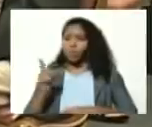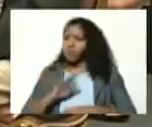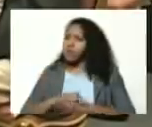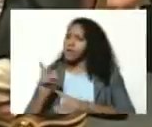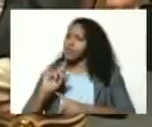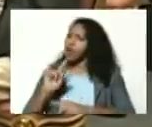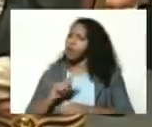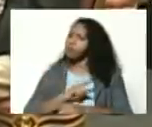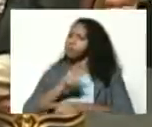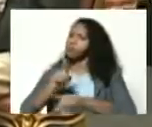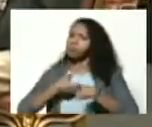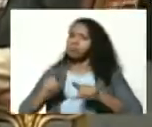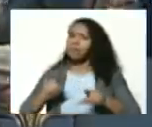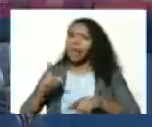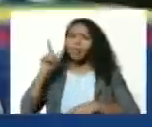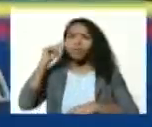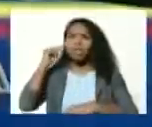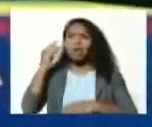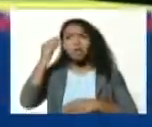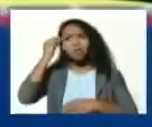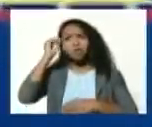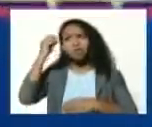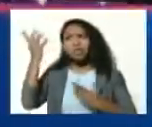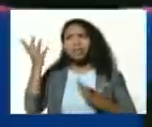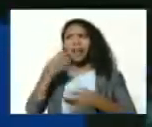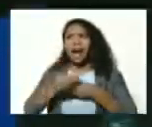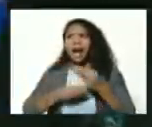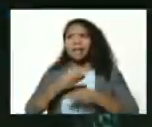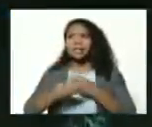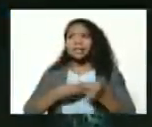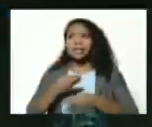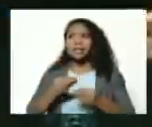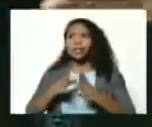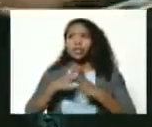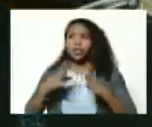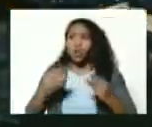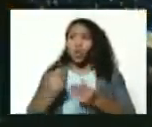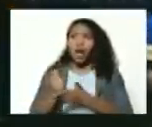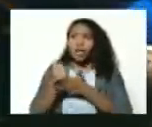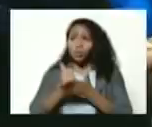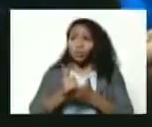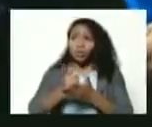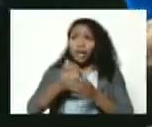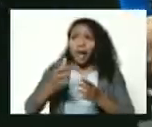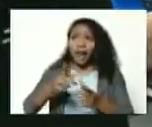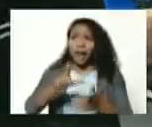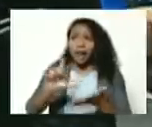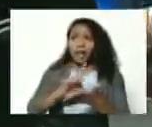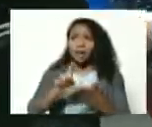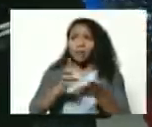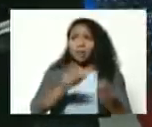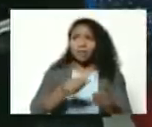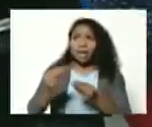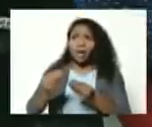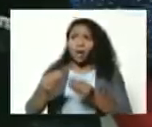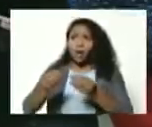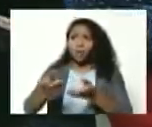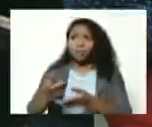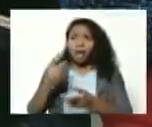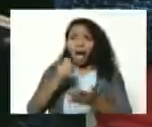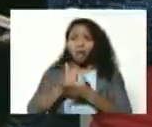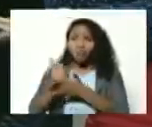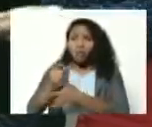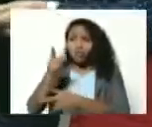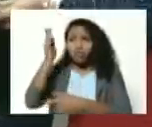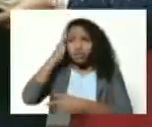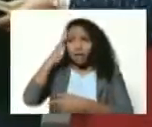ayudan la muchacha no sabe qué hacer entre todos por favor saquen el libro de ahí Ernesto ayuda tú que